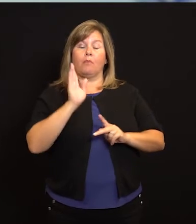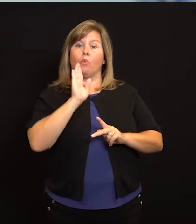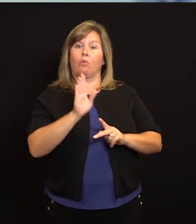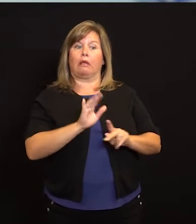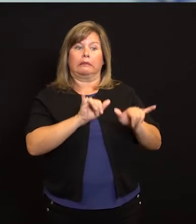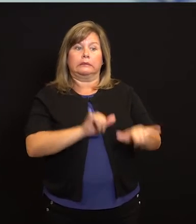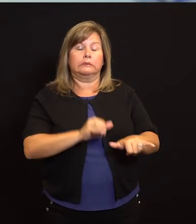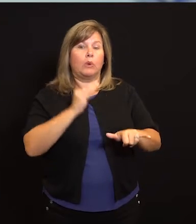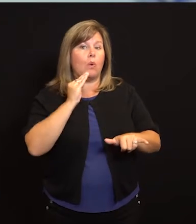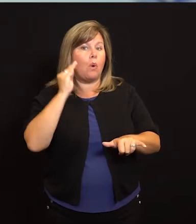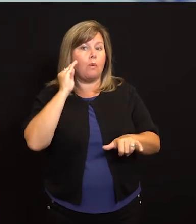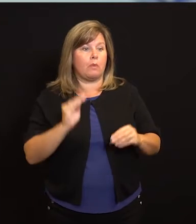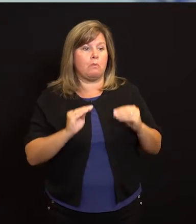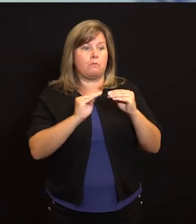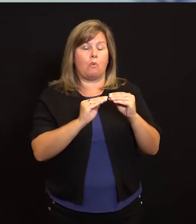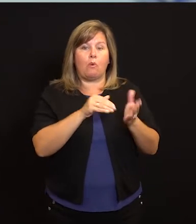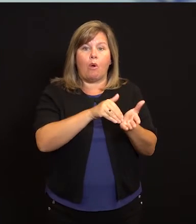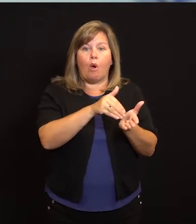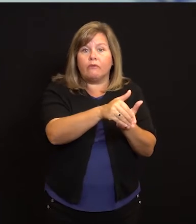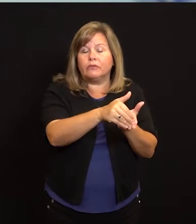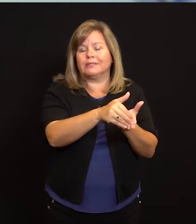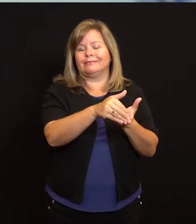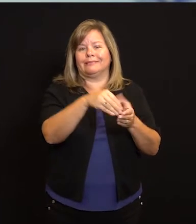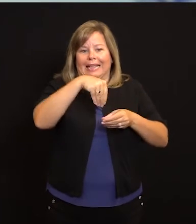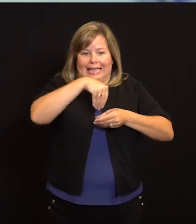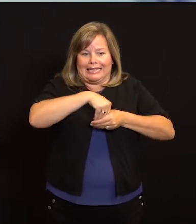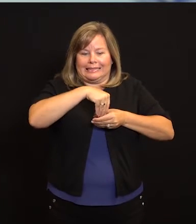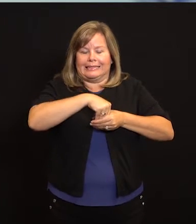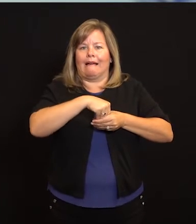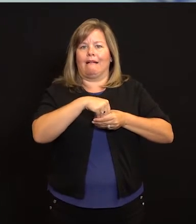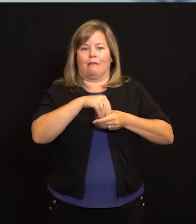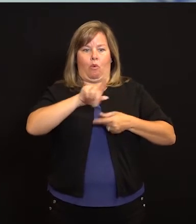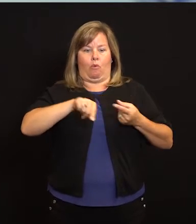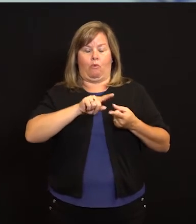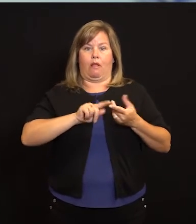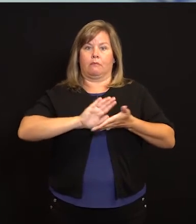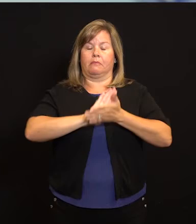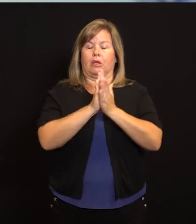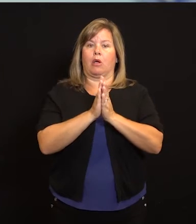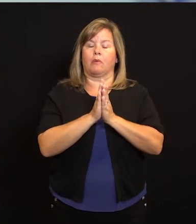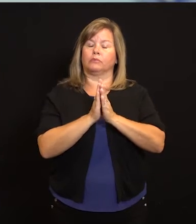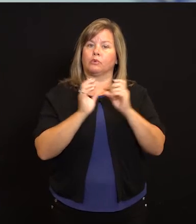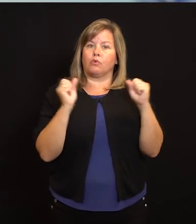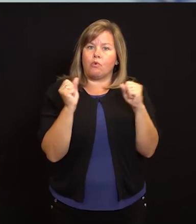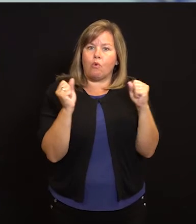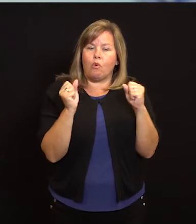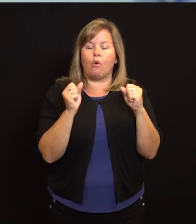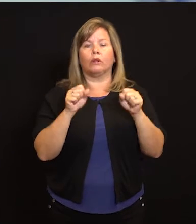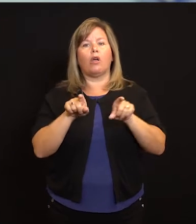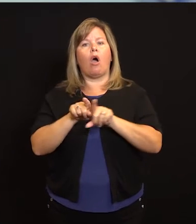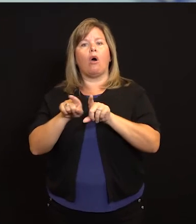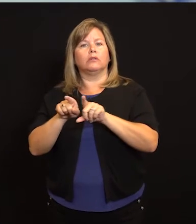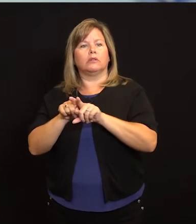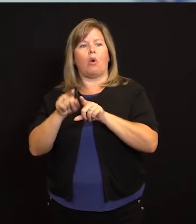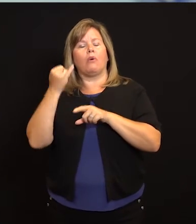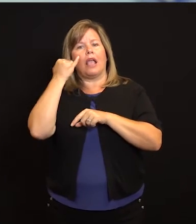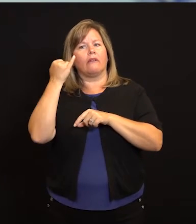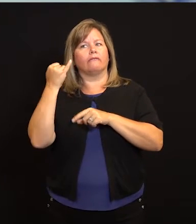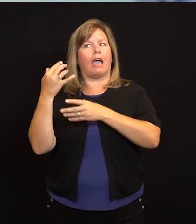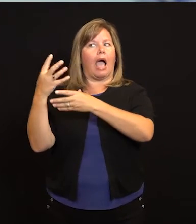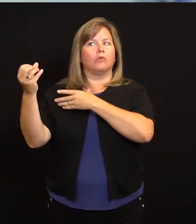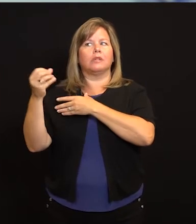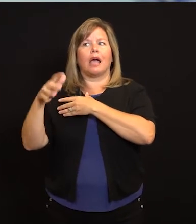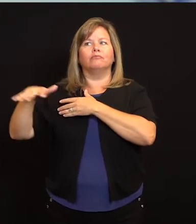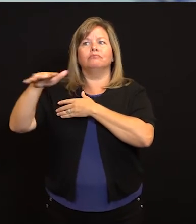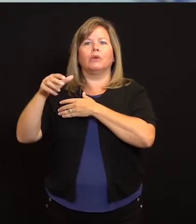medida que el clima se enfría, la gente tiende a pasar más tiempo adentro, que es preocupante. También las condiciones